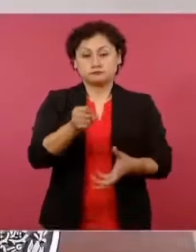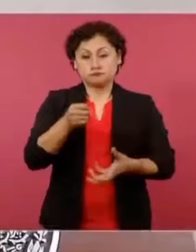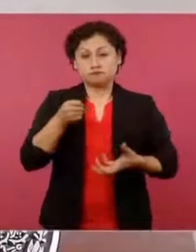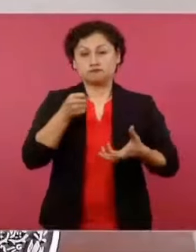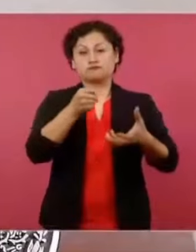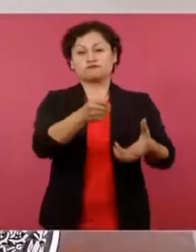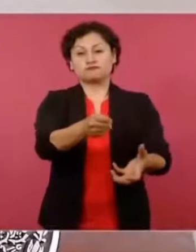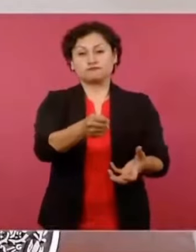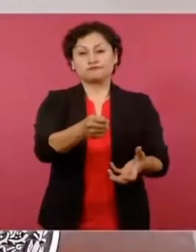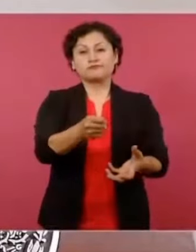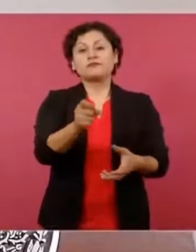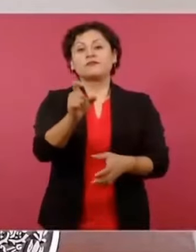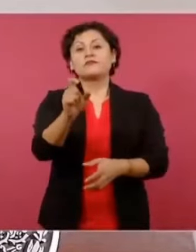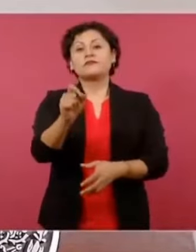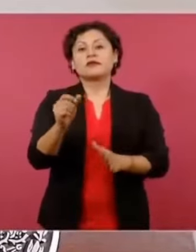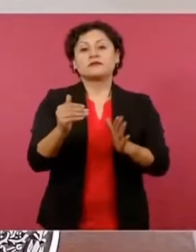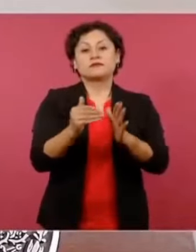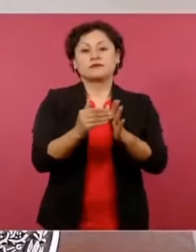mil millones de dólares.